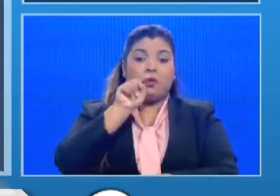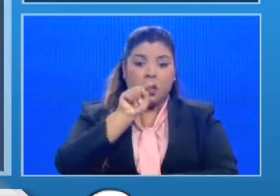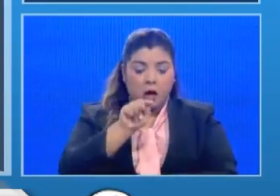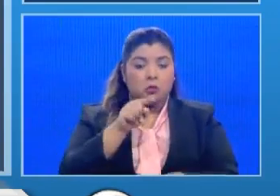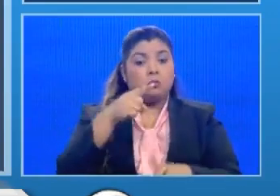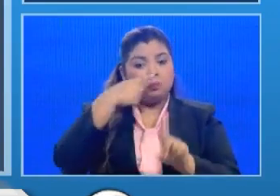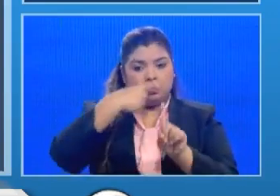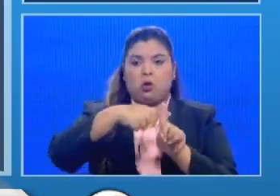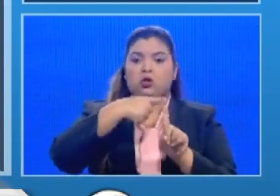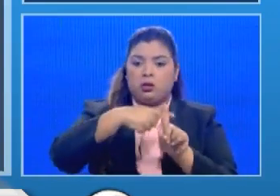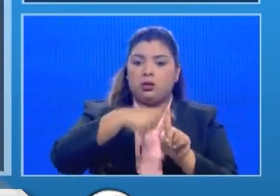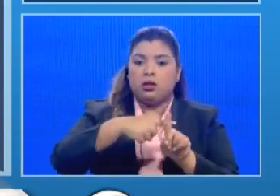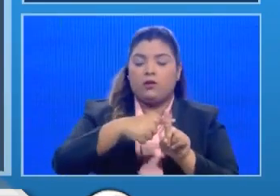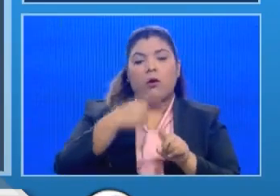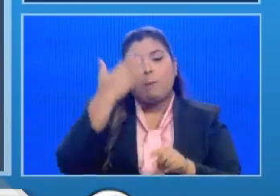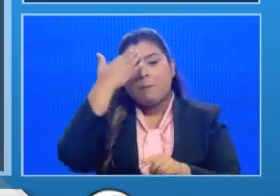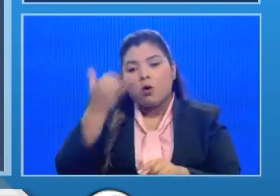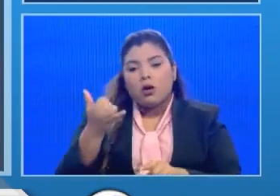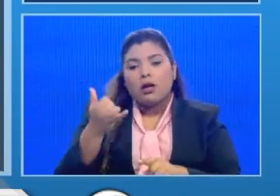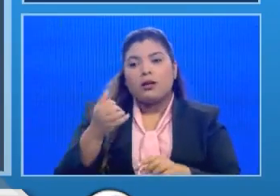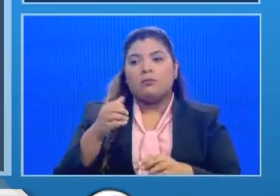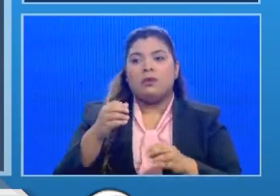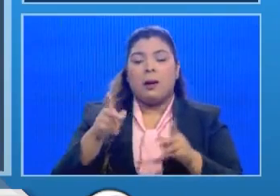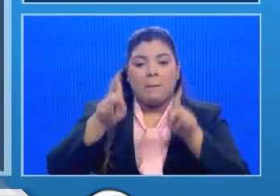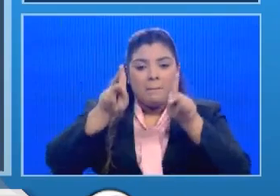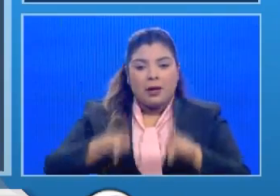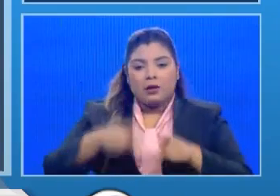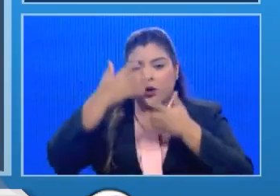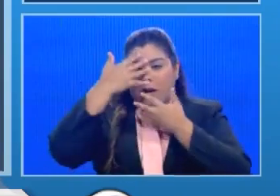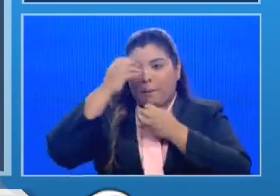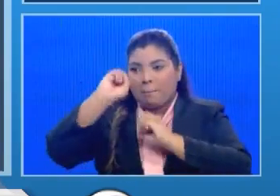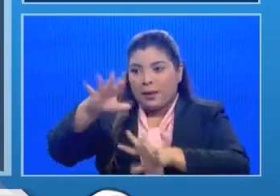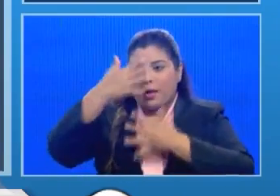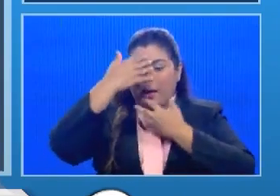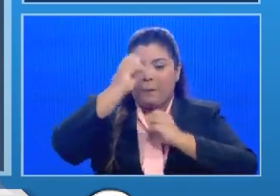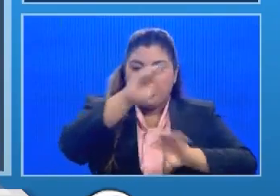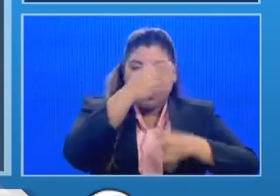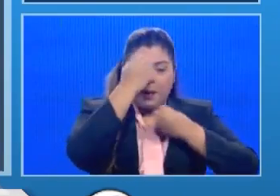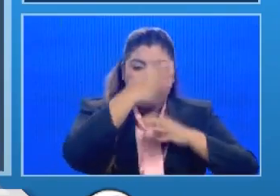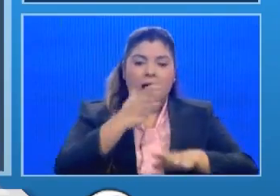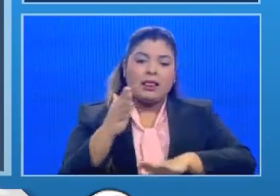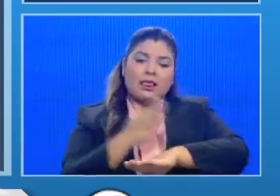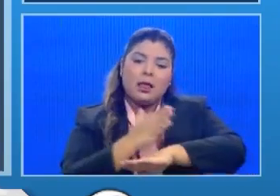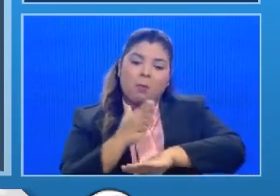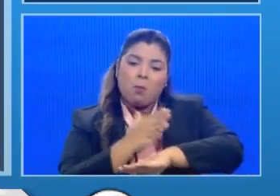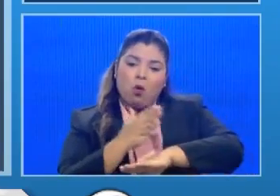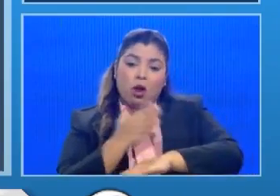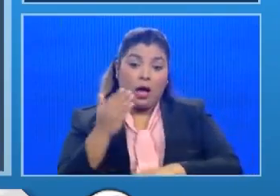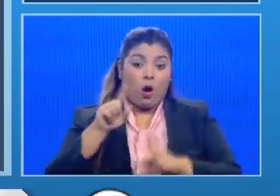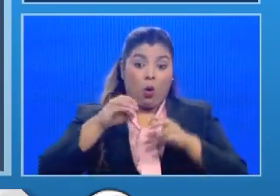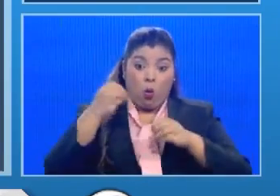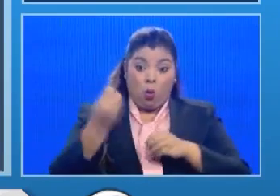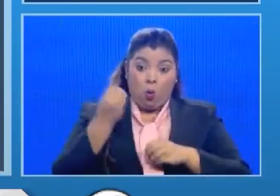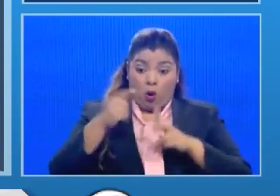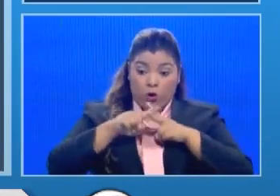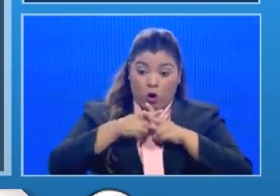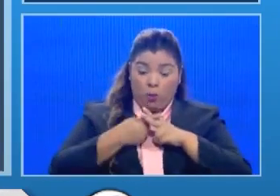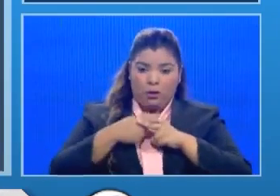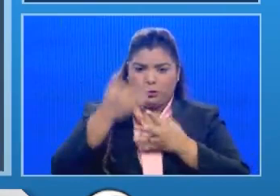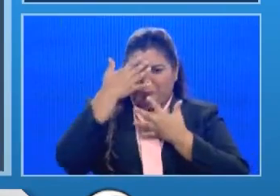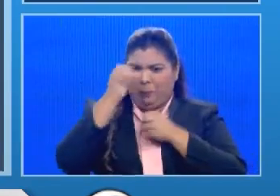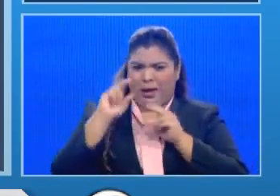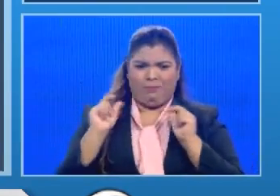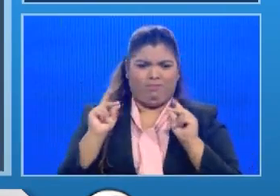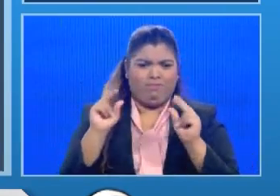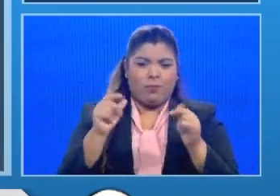positivo que tenemos en la evolución de la curva epidémica para el caso de Panamá. En la siguiente lámina, lo que